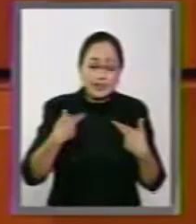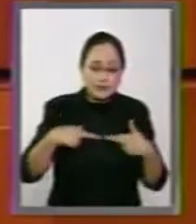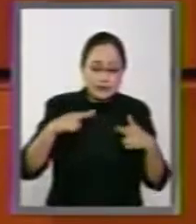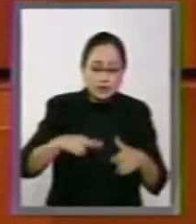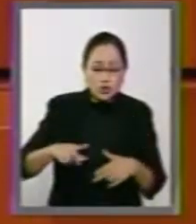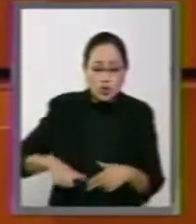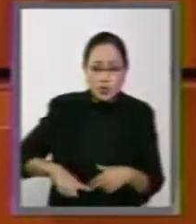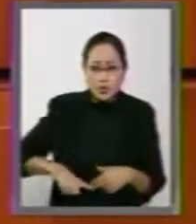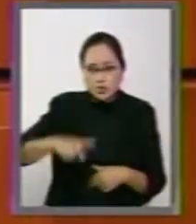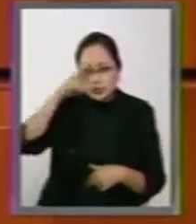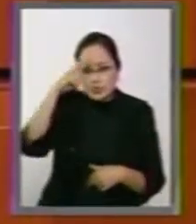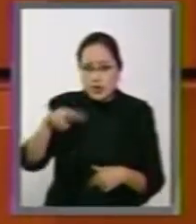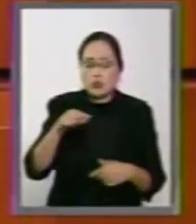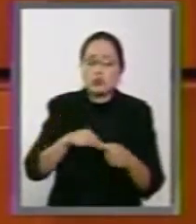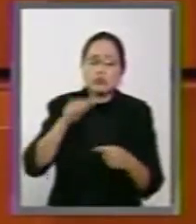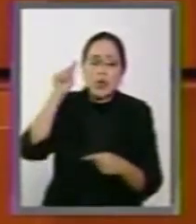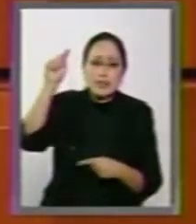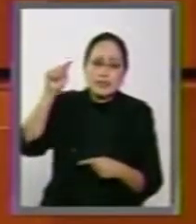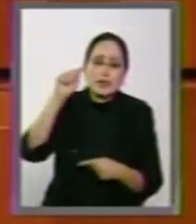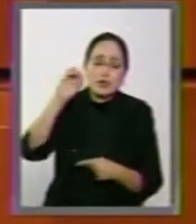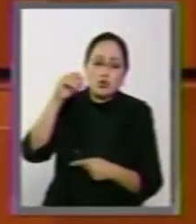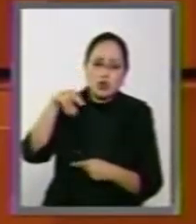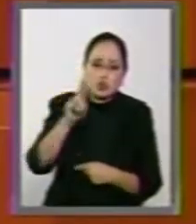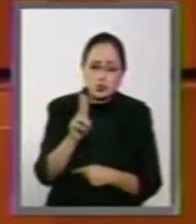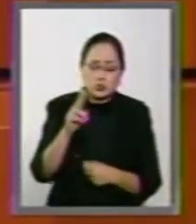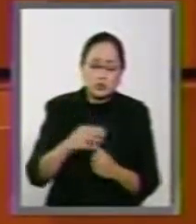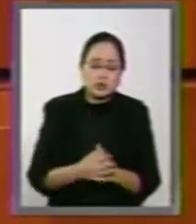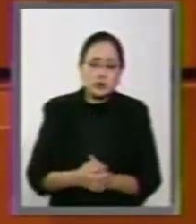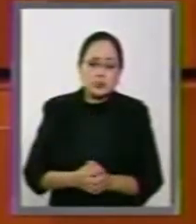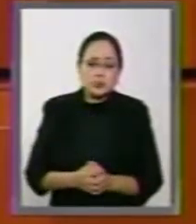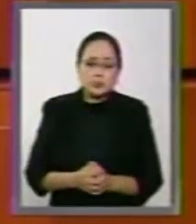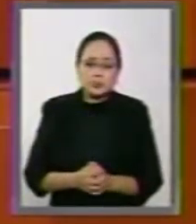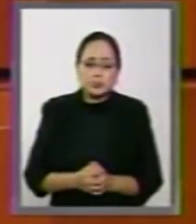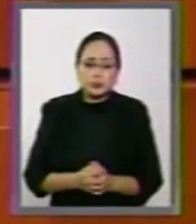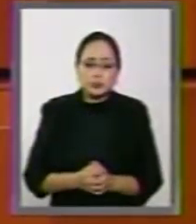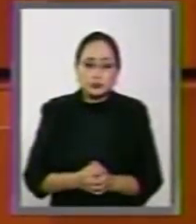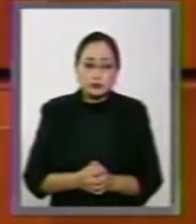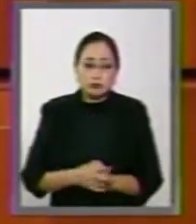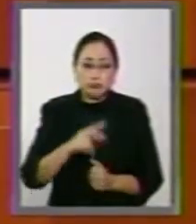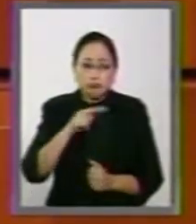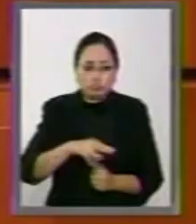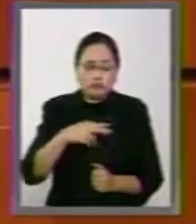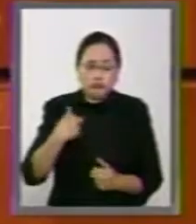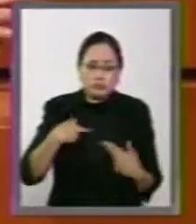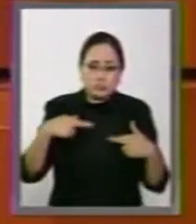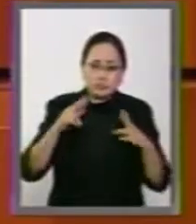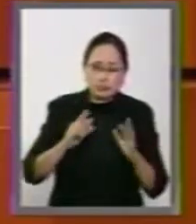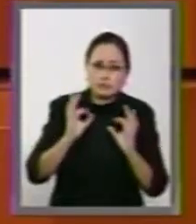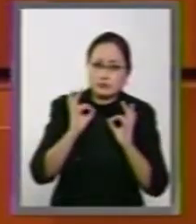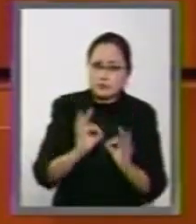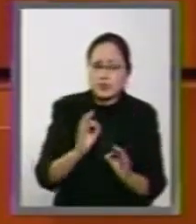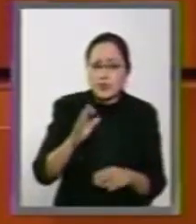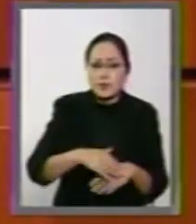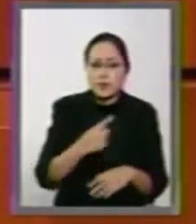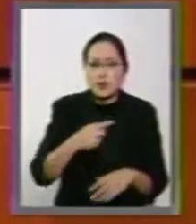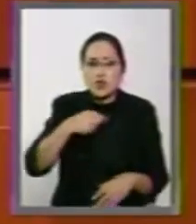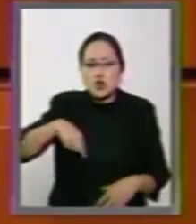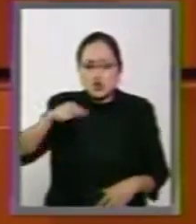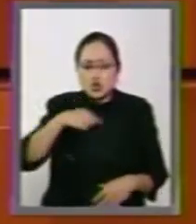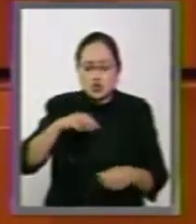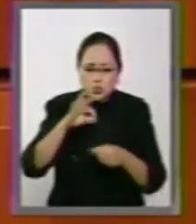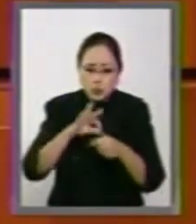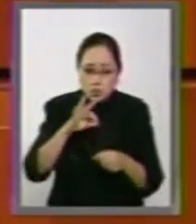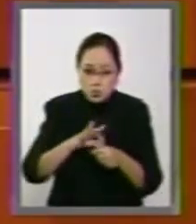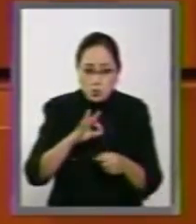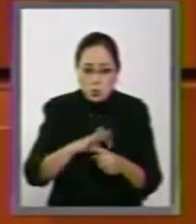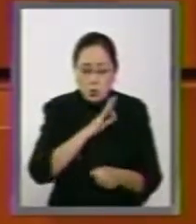mexicano ante la Organización de las Naciones Unidas, estará muy bien representada si todos nosotros le damos nuestro